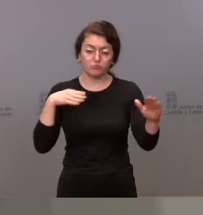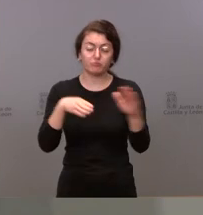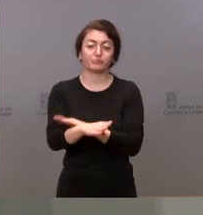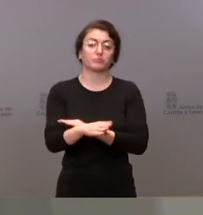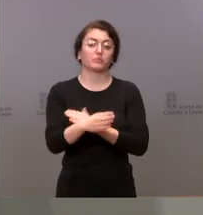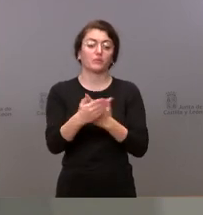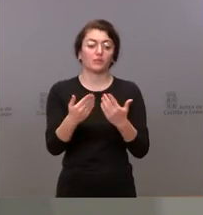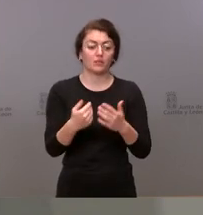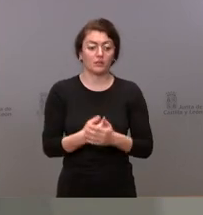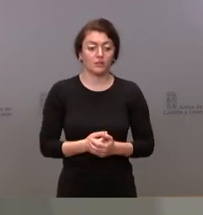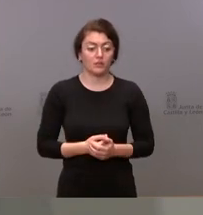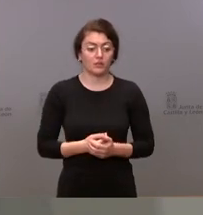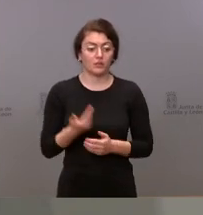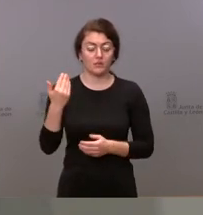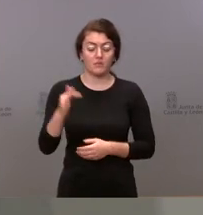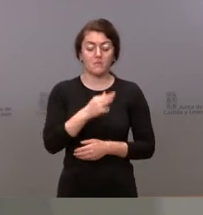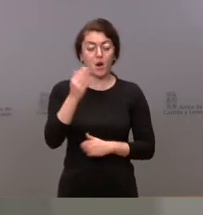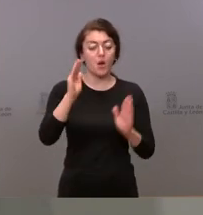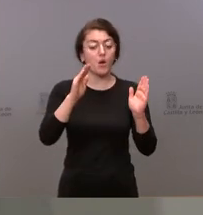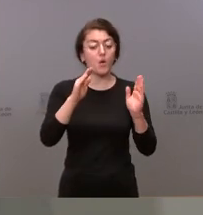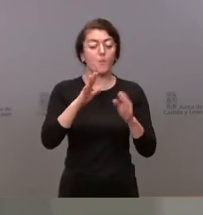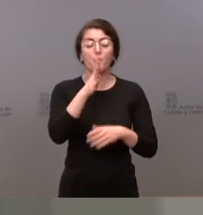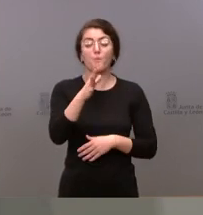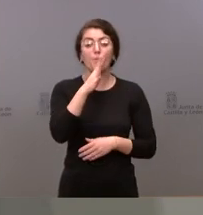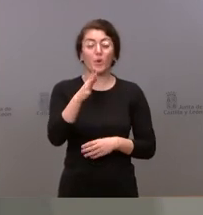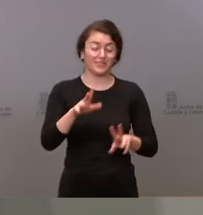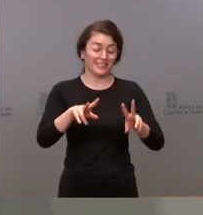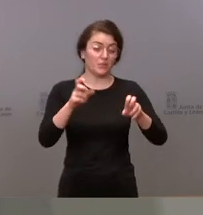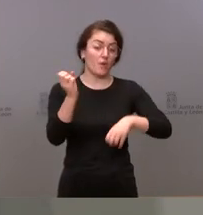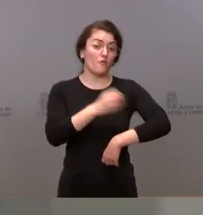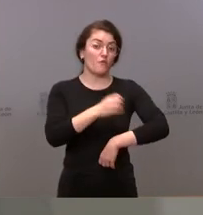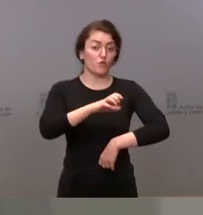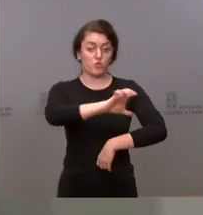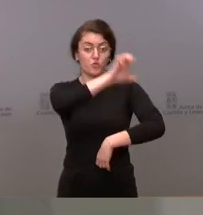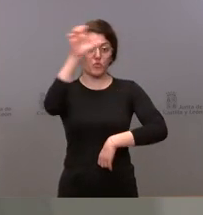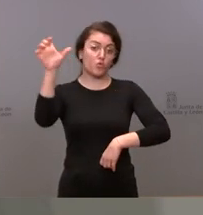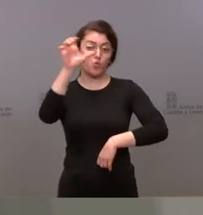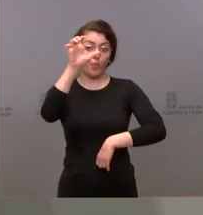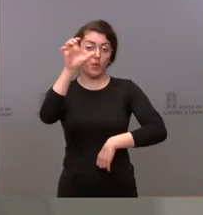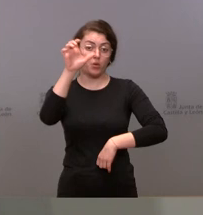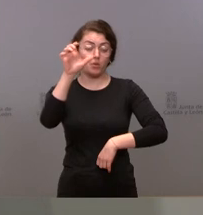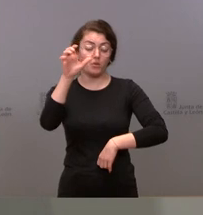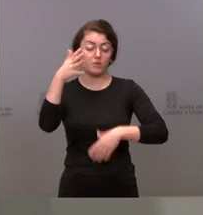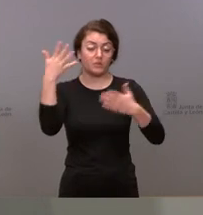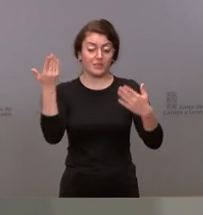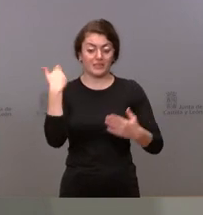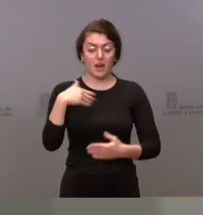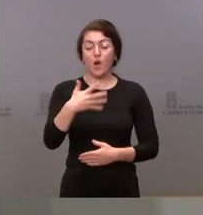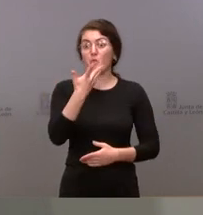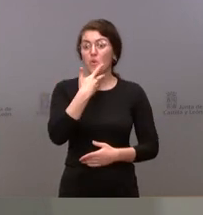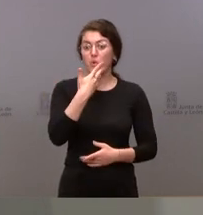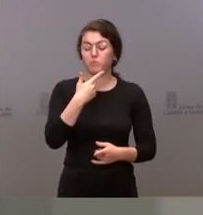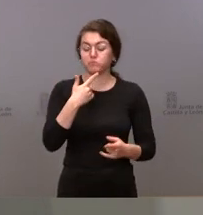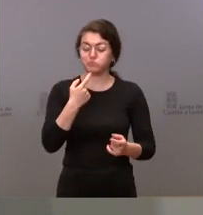por último como es natural también la disposición de estos fondos europeos de nueva generación que a medida que los hemos venido conociendo y consolidando